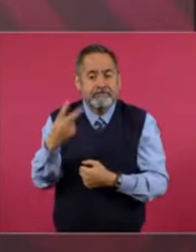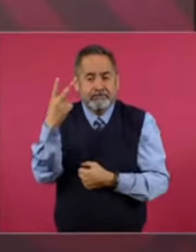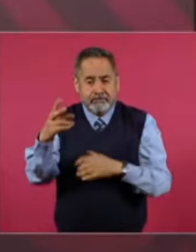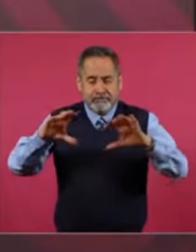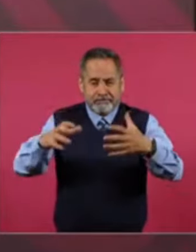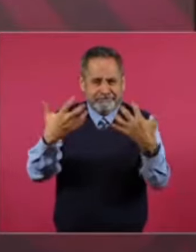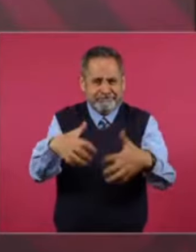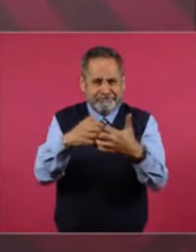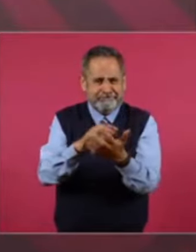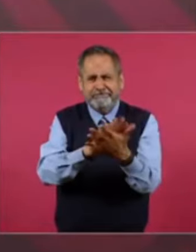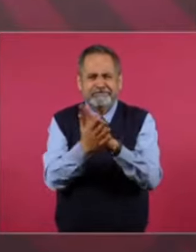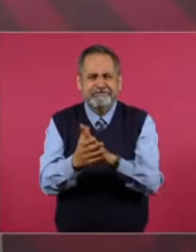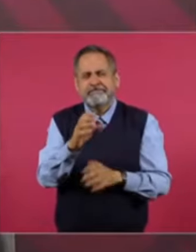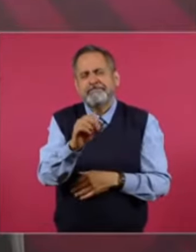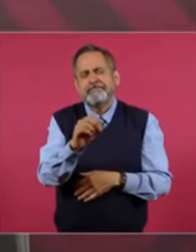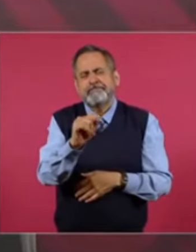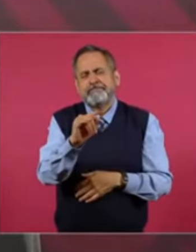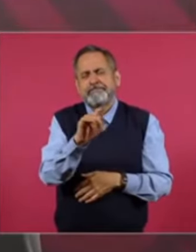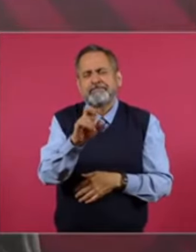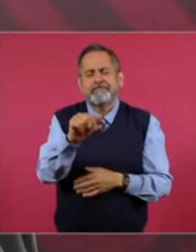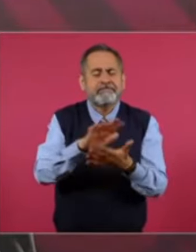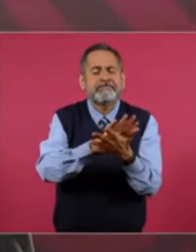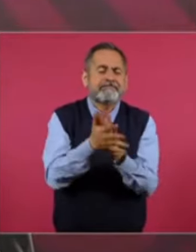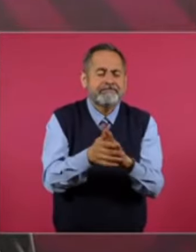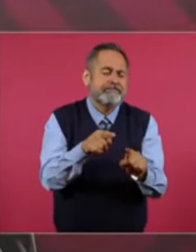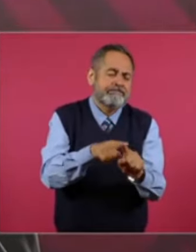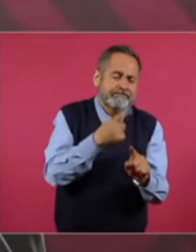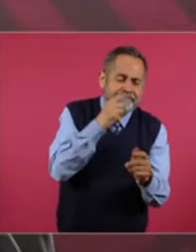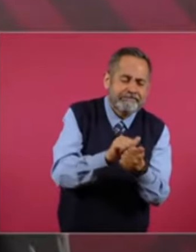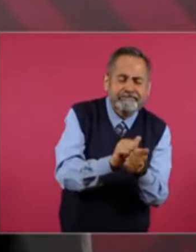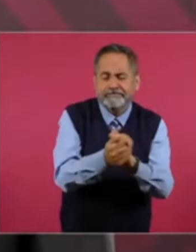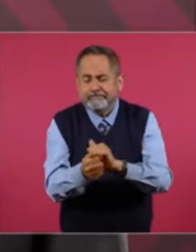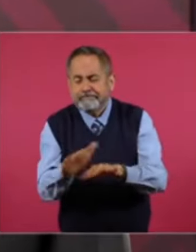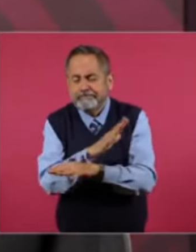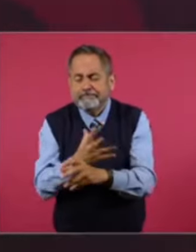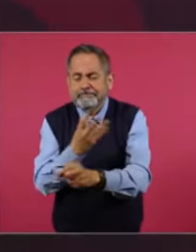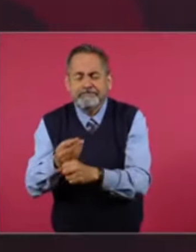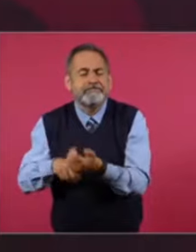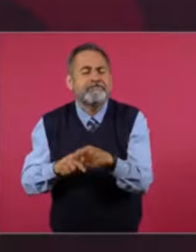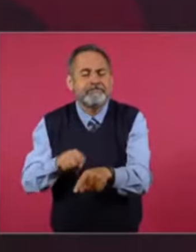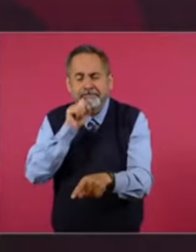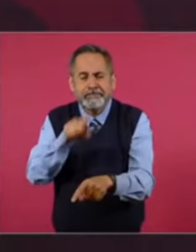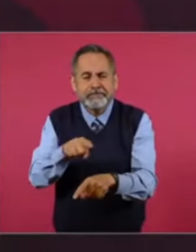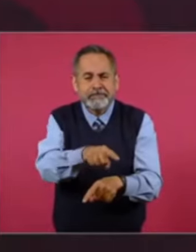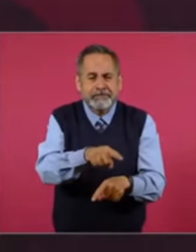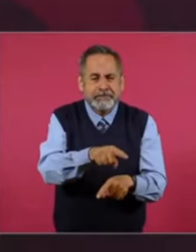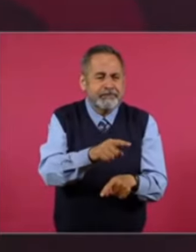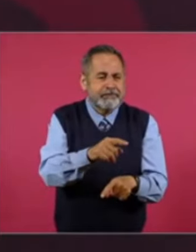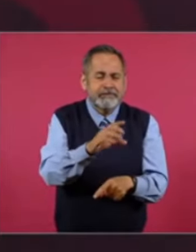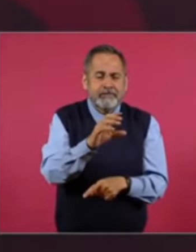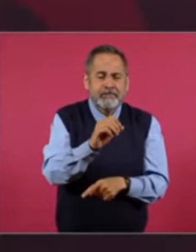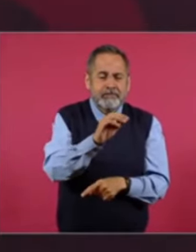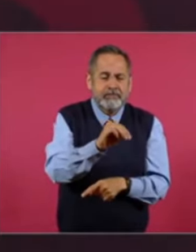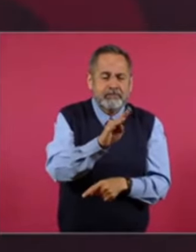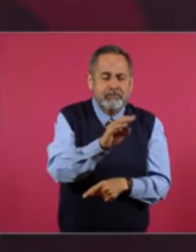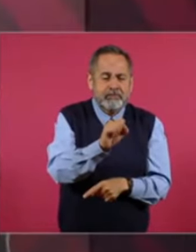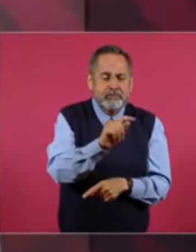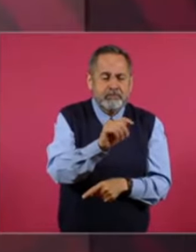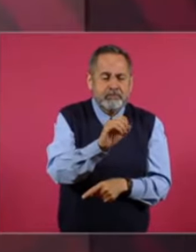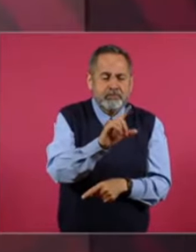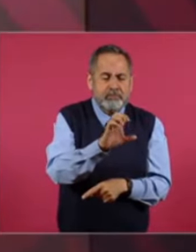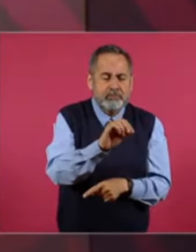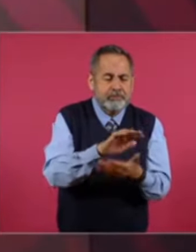Coquizadoras. Que son en realidad. Refinerías. Porque. Se trata de convertir el combustóleo. En